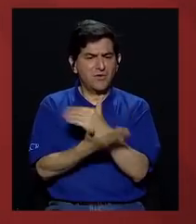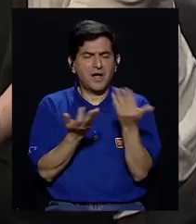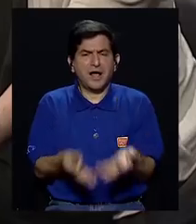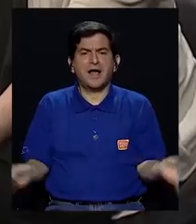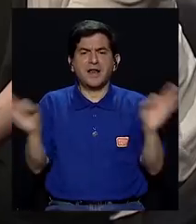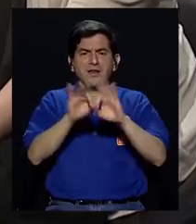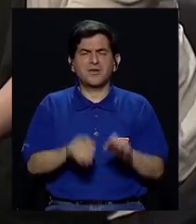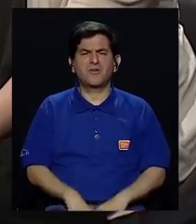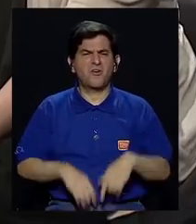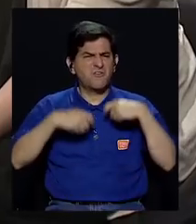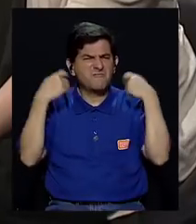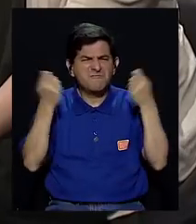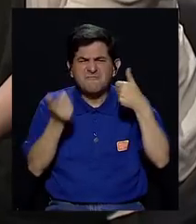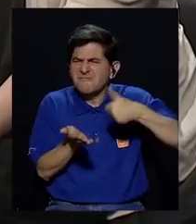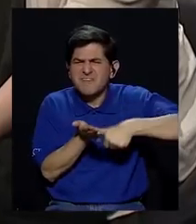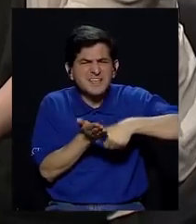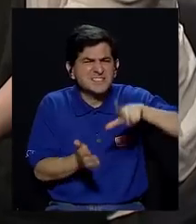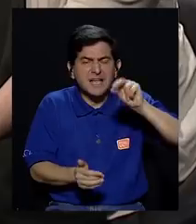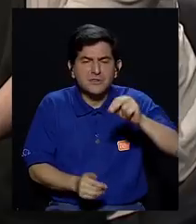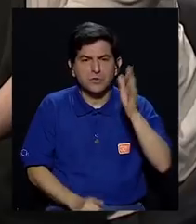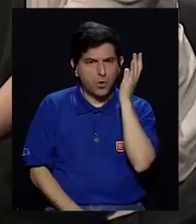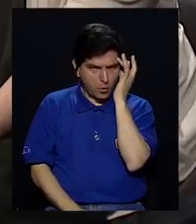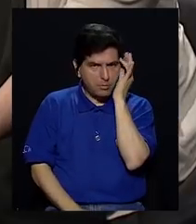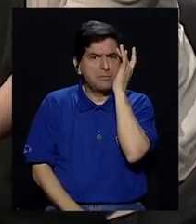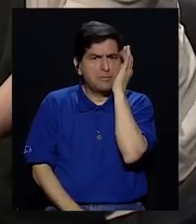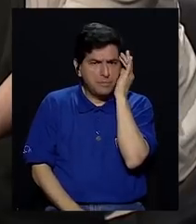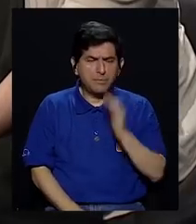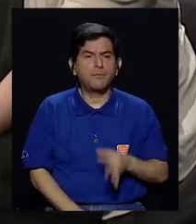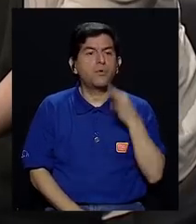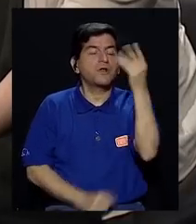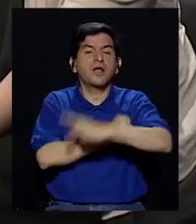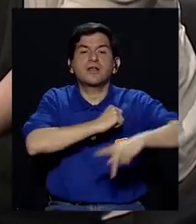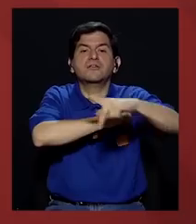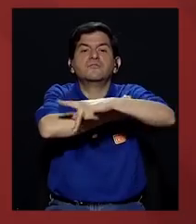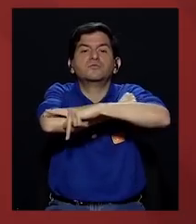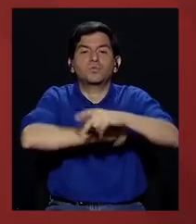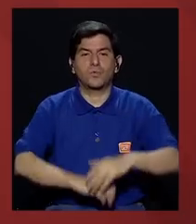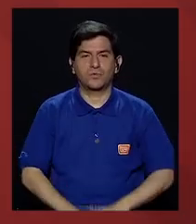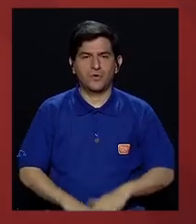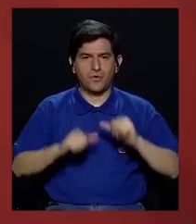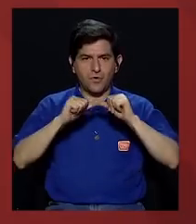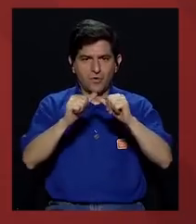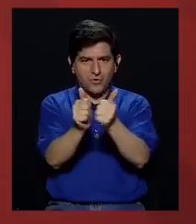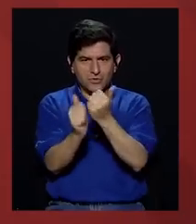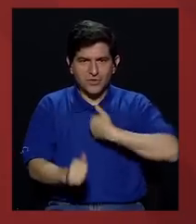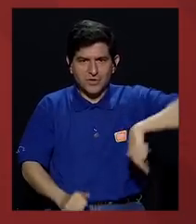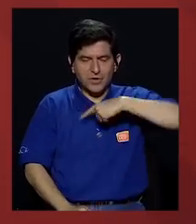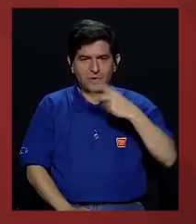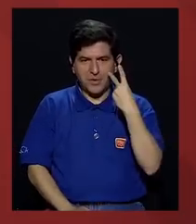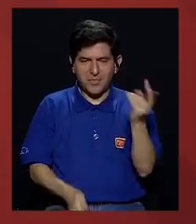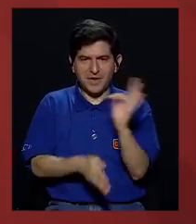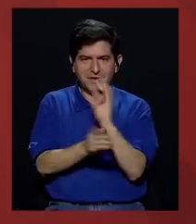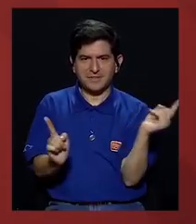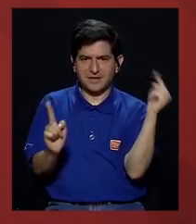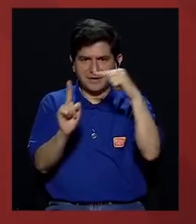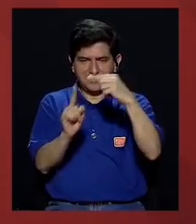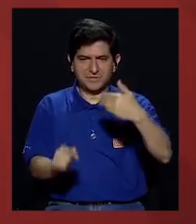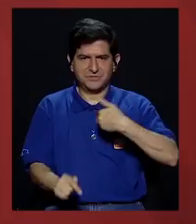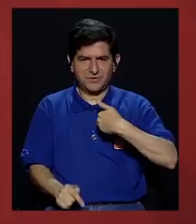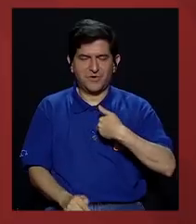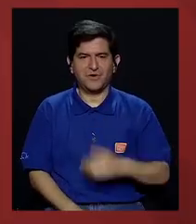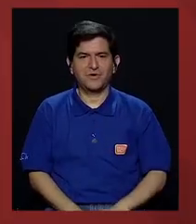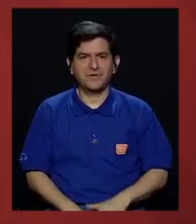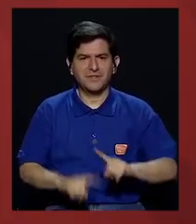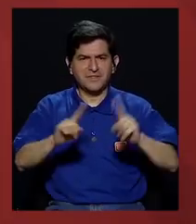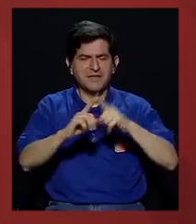importante. Déjese de fiestas electorales y preocúpese más por el destino de su país. sigan acompañándonos viendo Televisión con Sentido tenemos